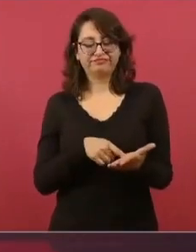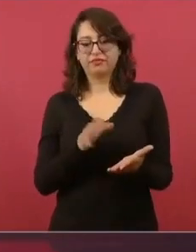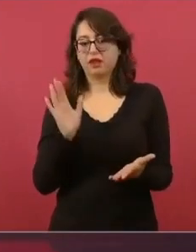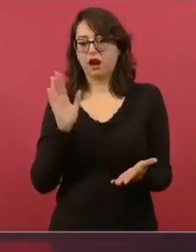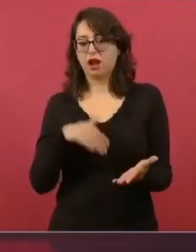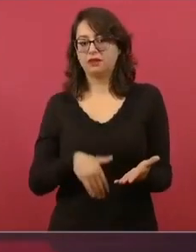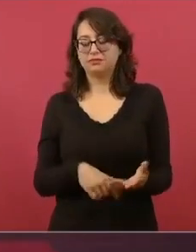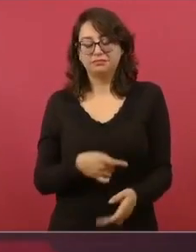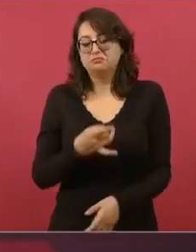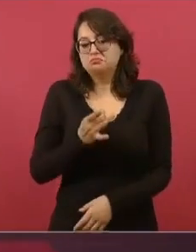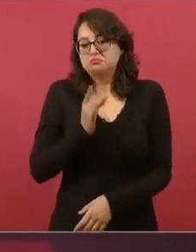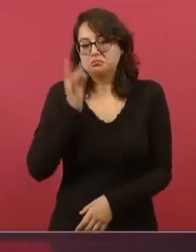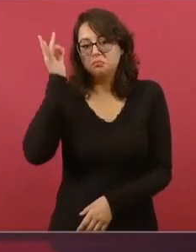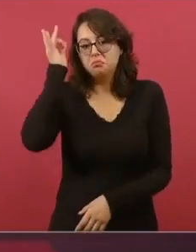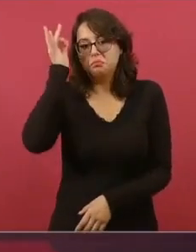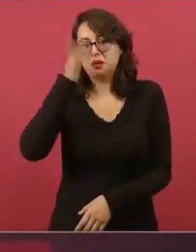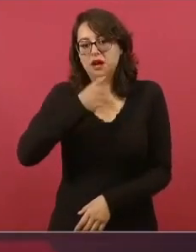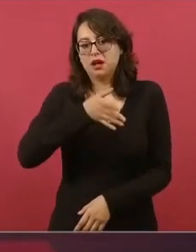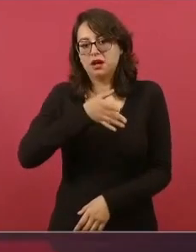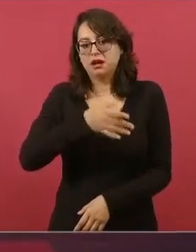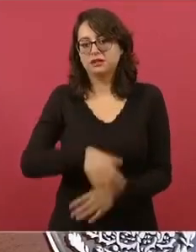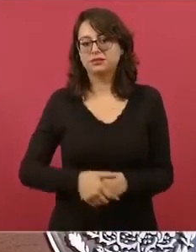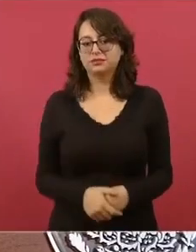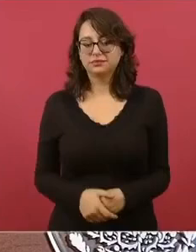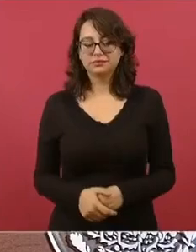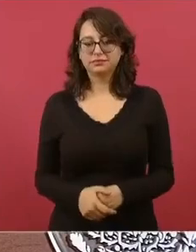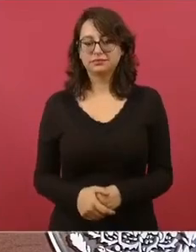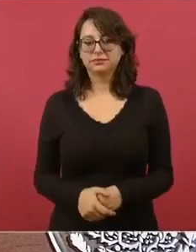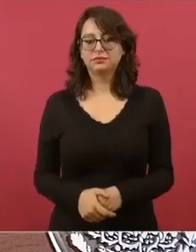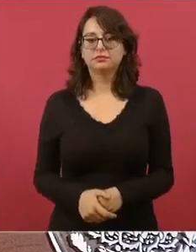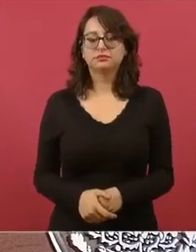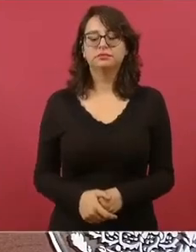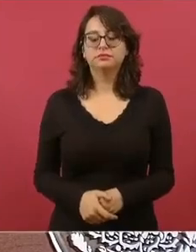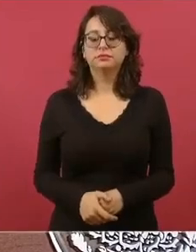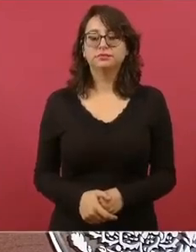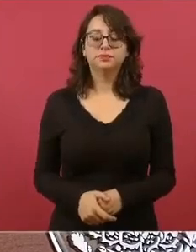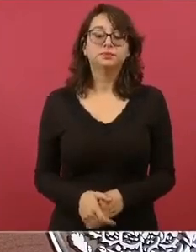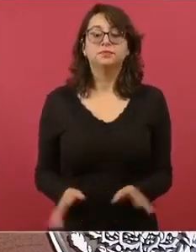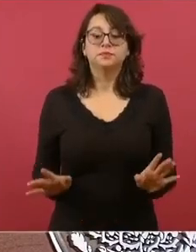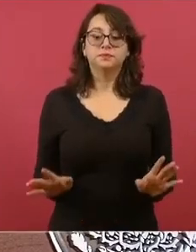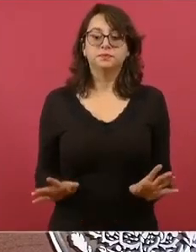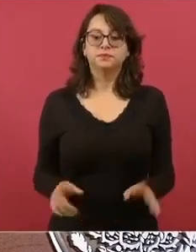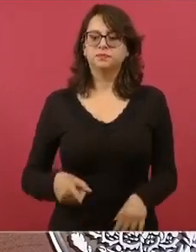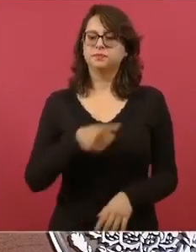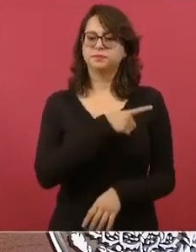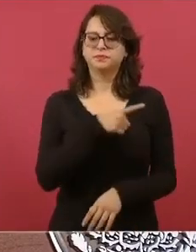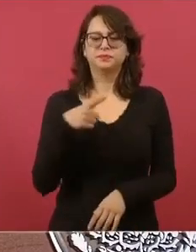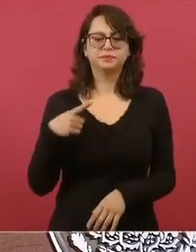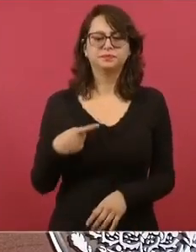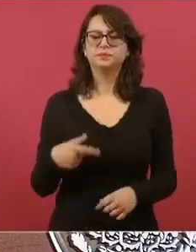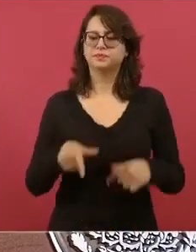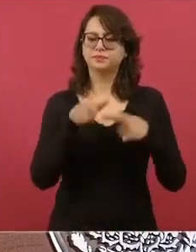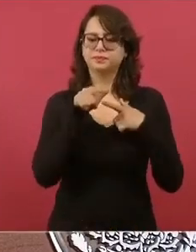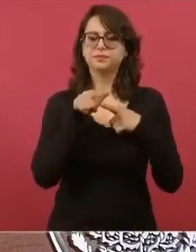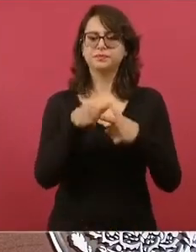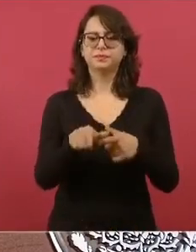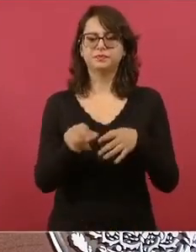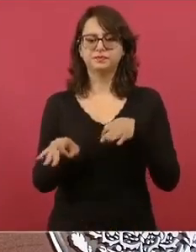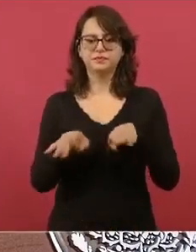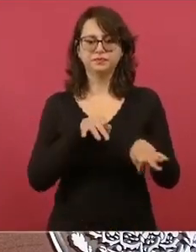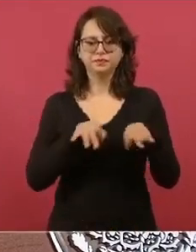apostar a que cada ciudadano tiene que